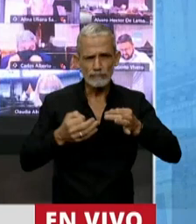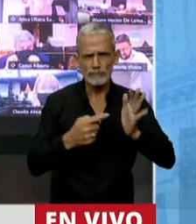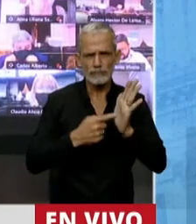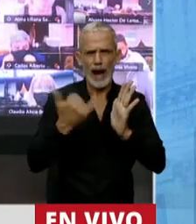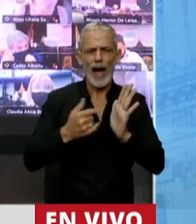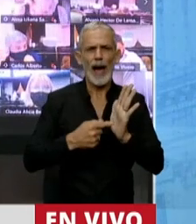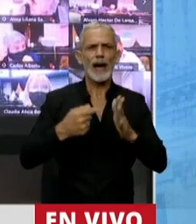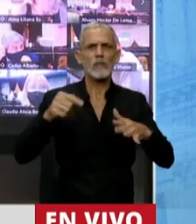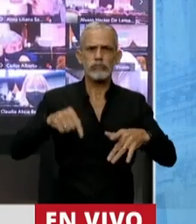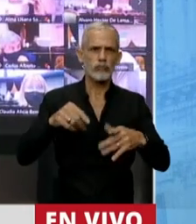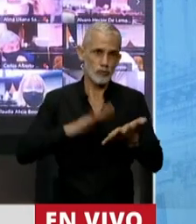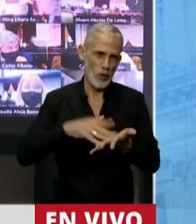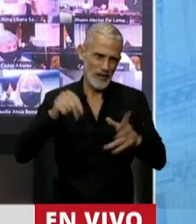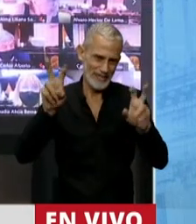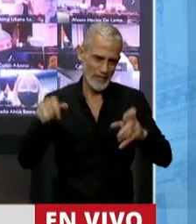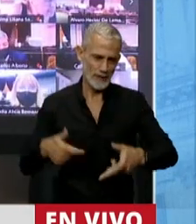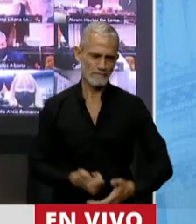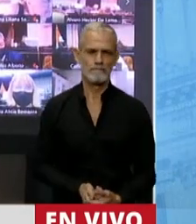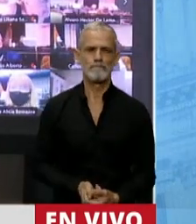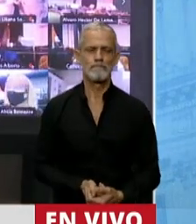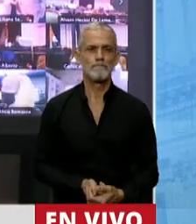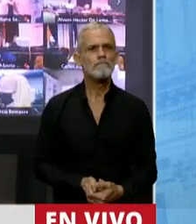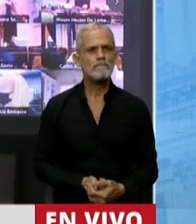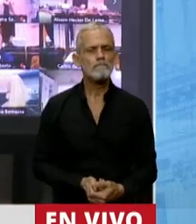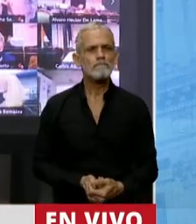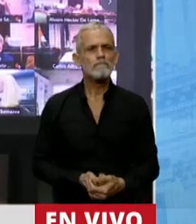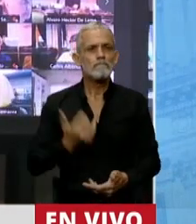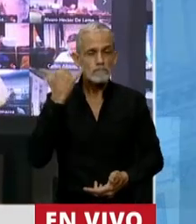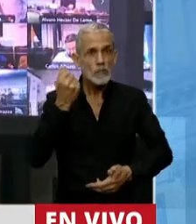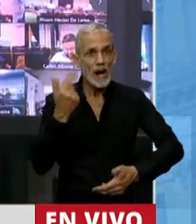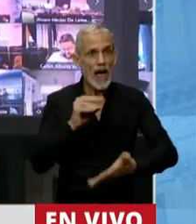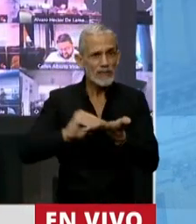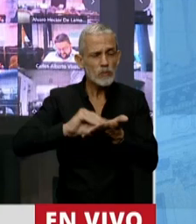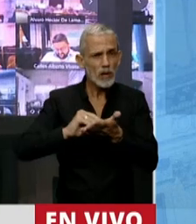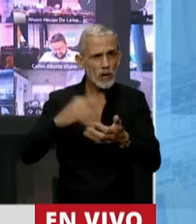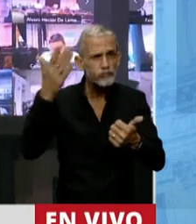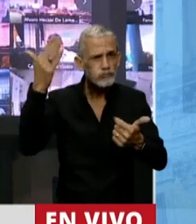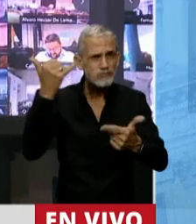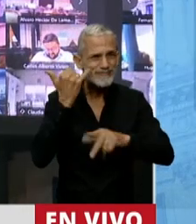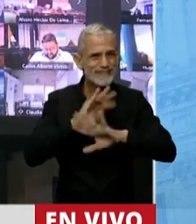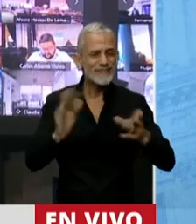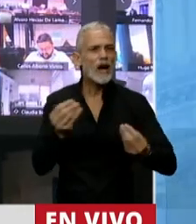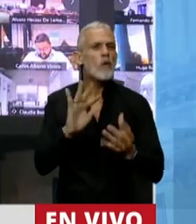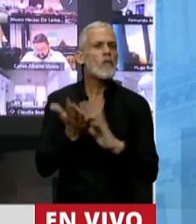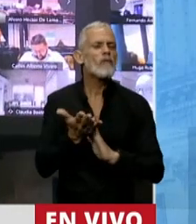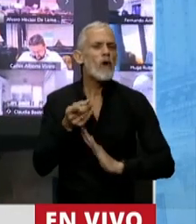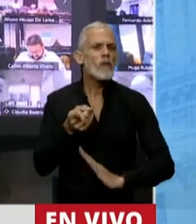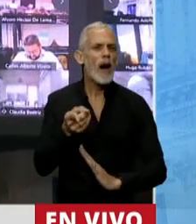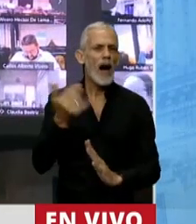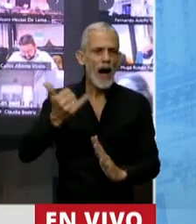marcada y consolidada en esta materia. Ya varios diputados marcaron cuáles eran los principios